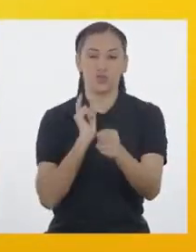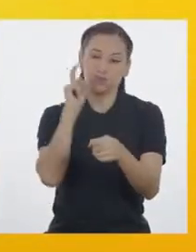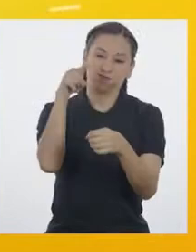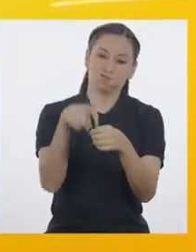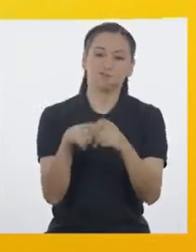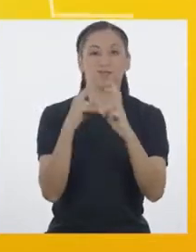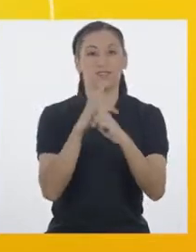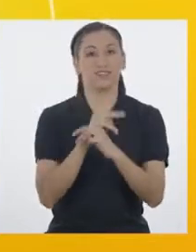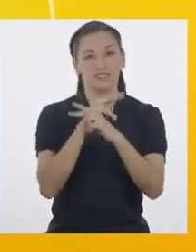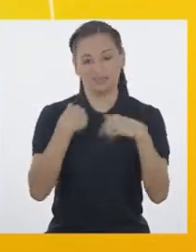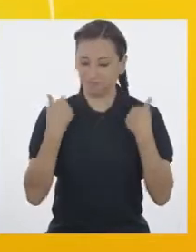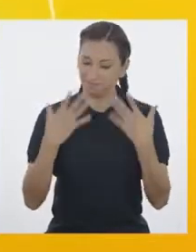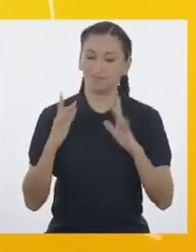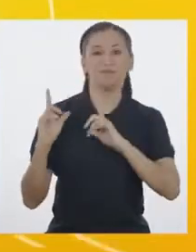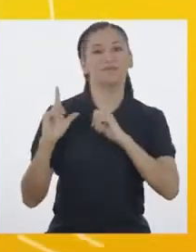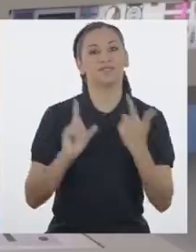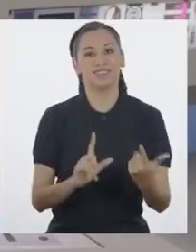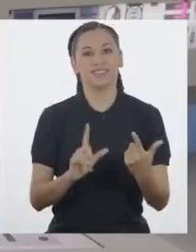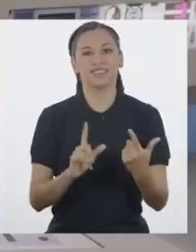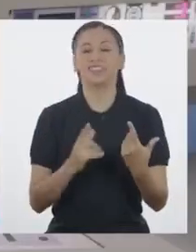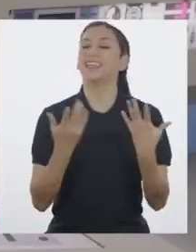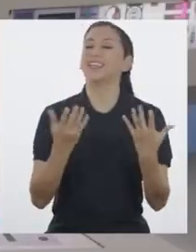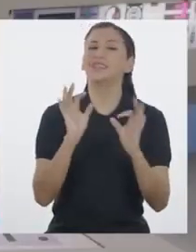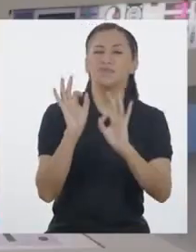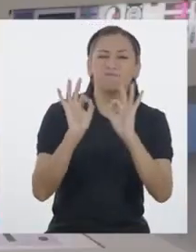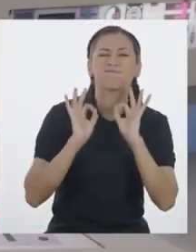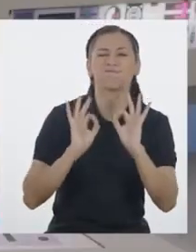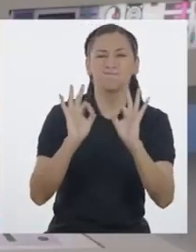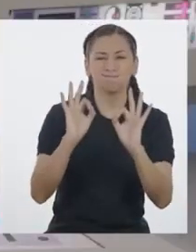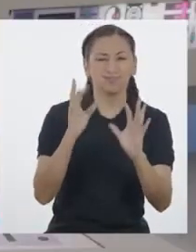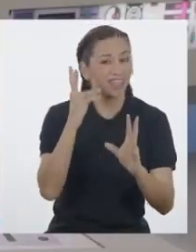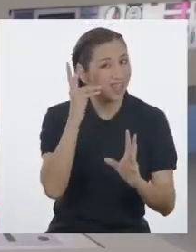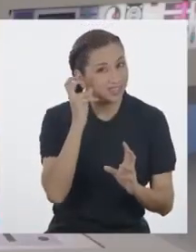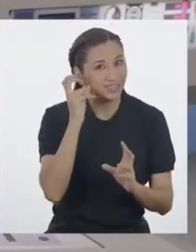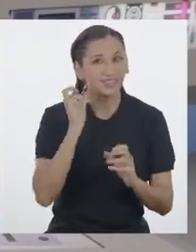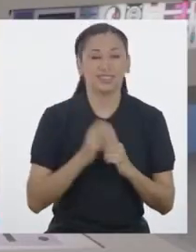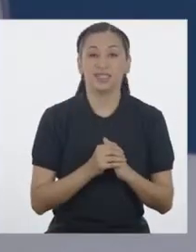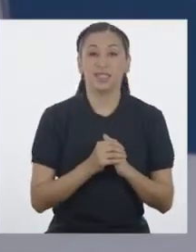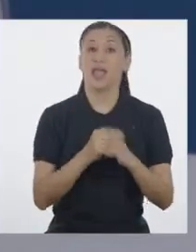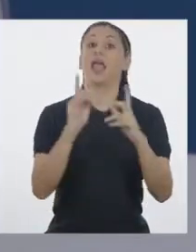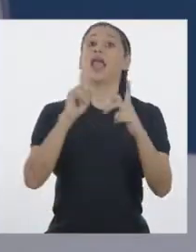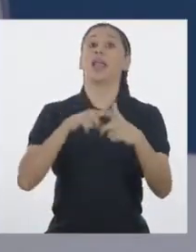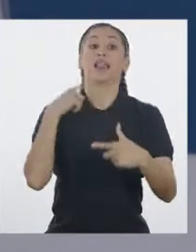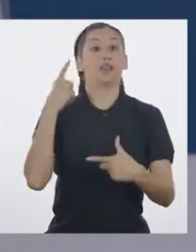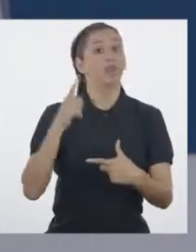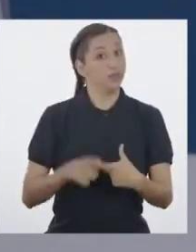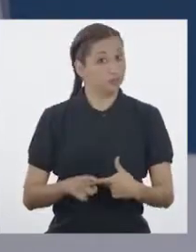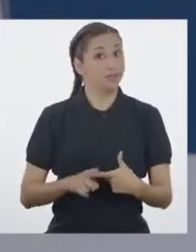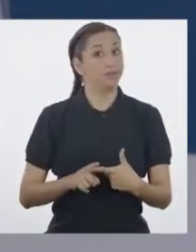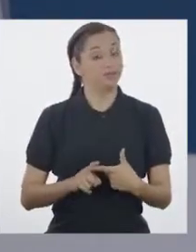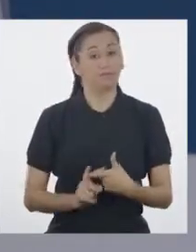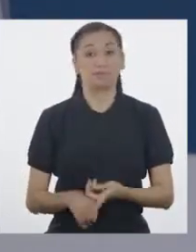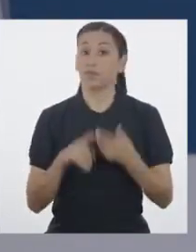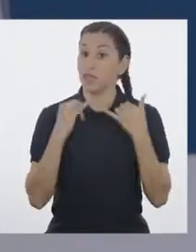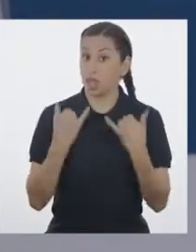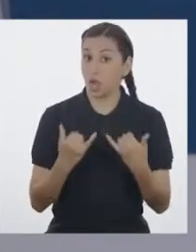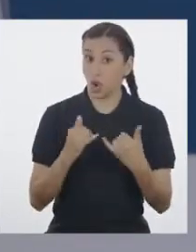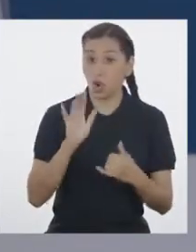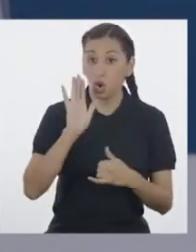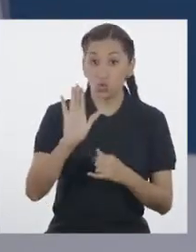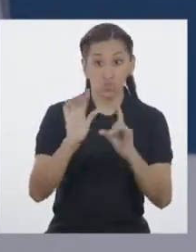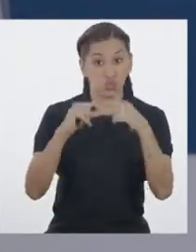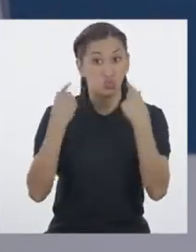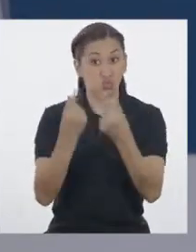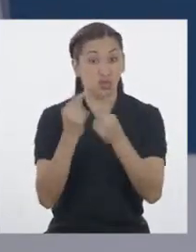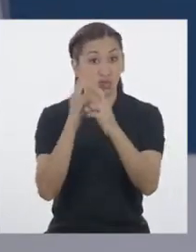Vizcacha y ya estoy lista. ¡Me encanta escuchar eso! Entonces, ahora que el